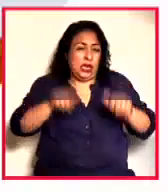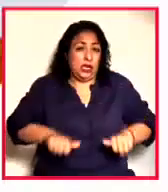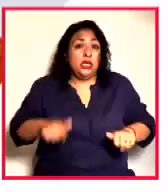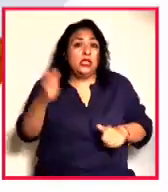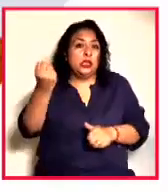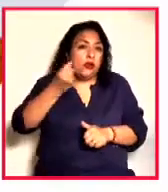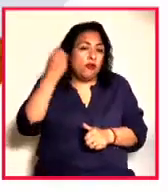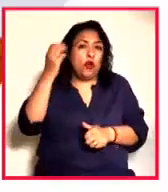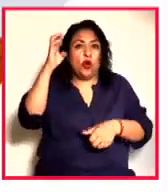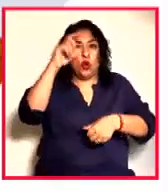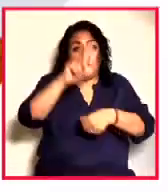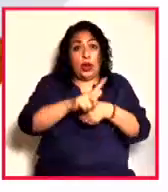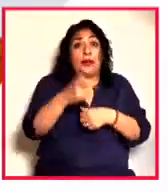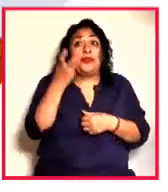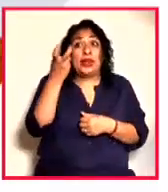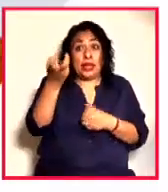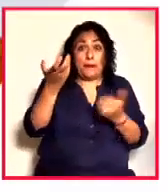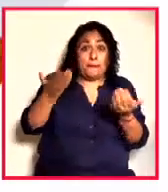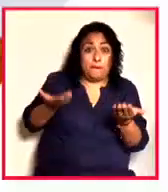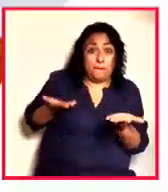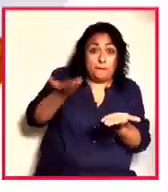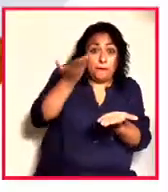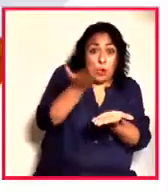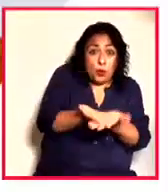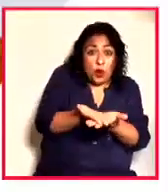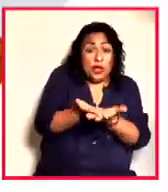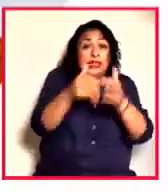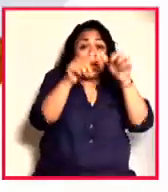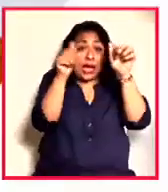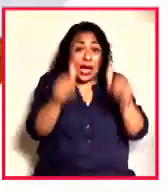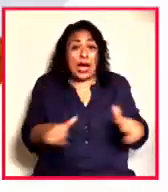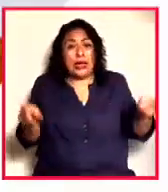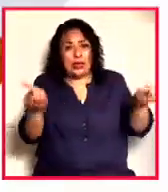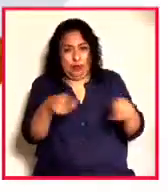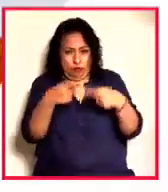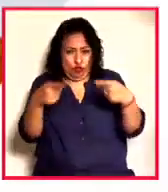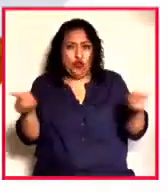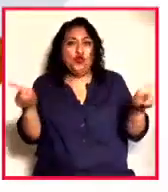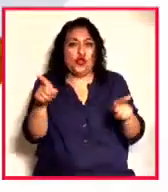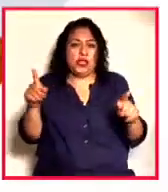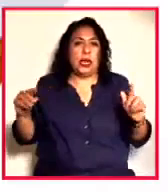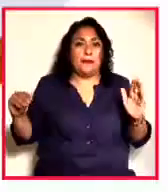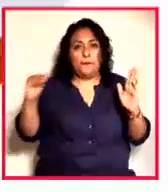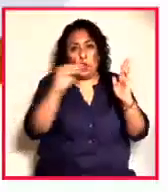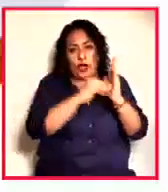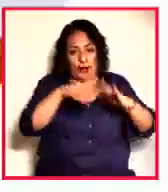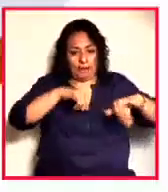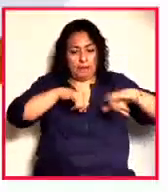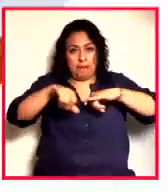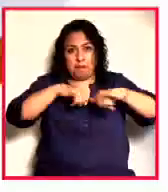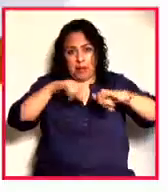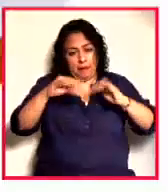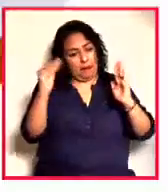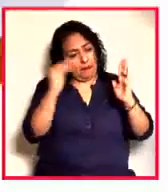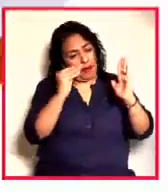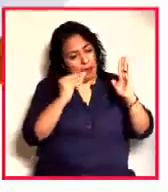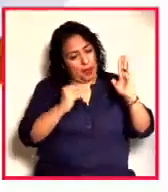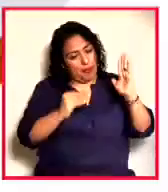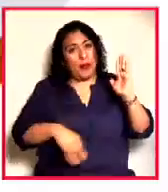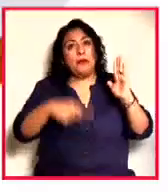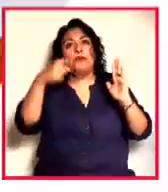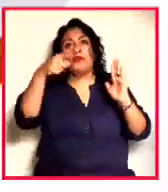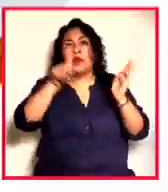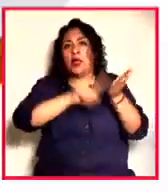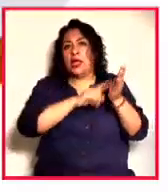culturales. Y entonces esas propuestas artísticas y musicales las vamos a poner en este mapa interactivo que va a estar en